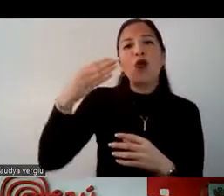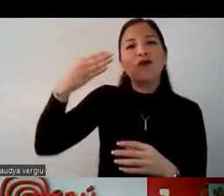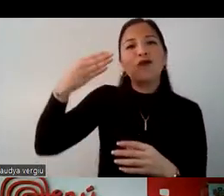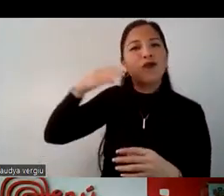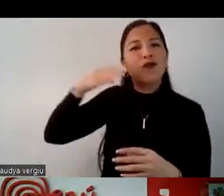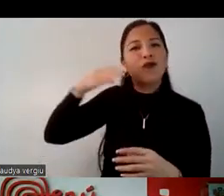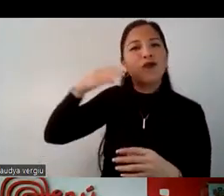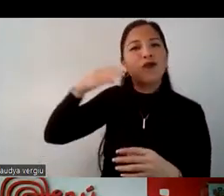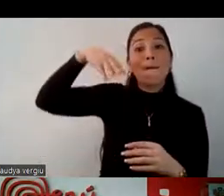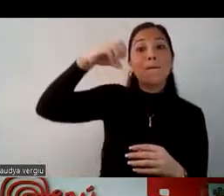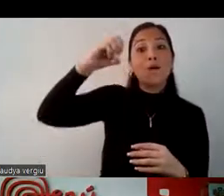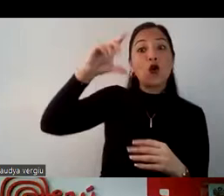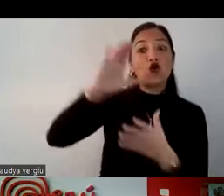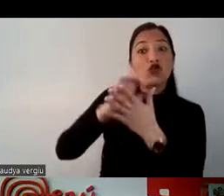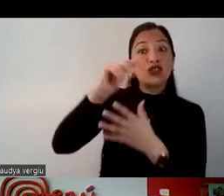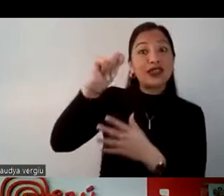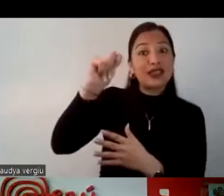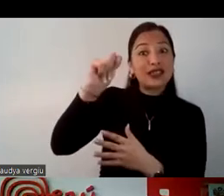ruta Moche, por ejemplo, ¿no?